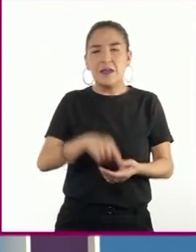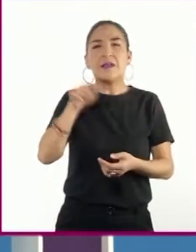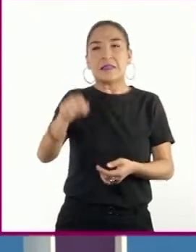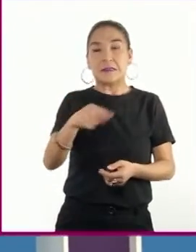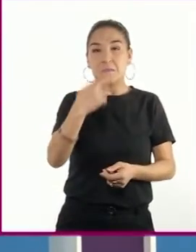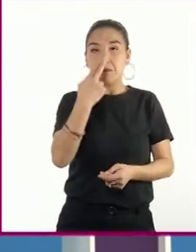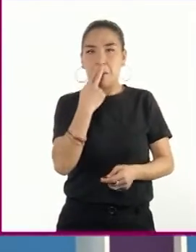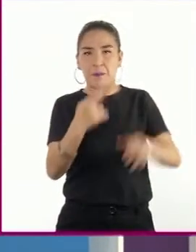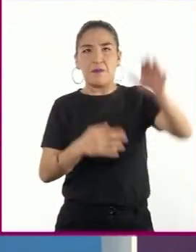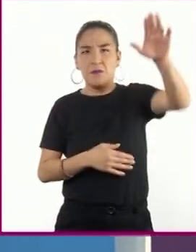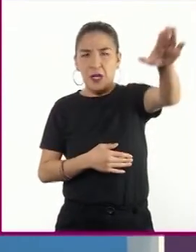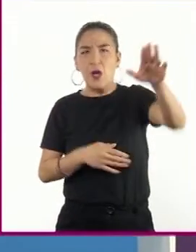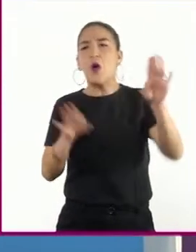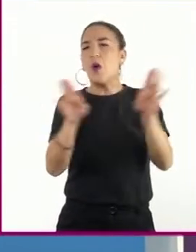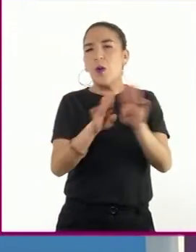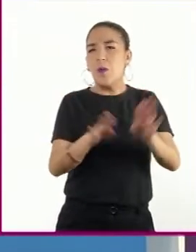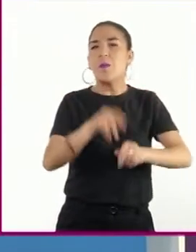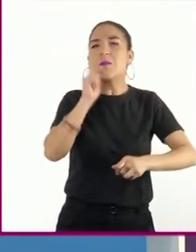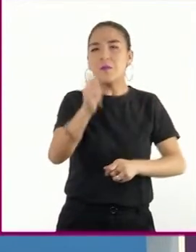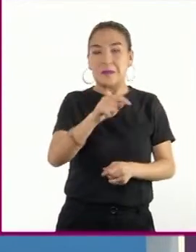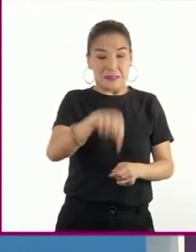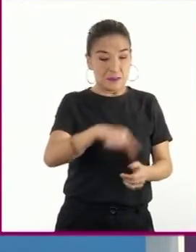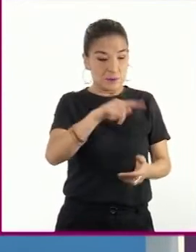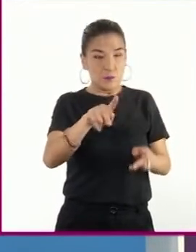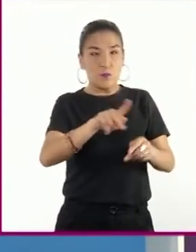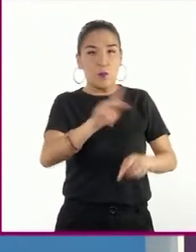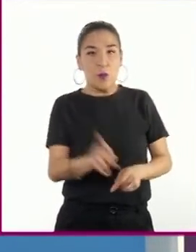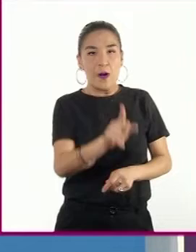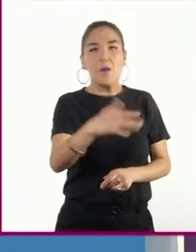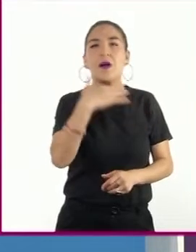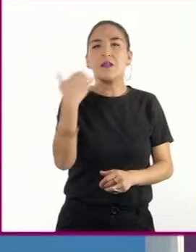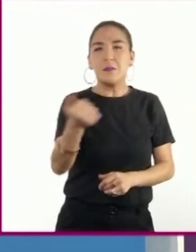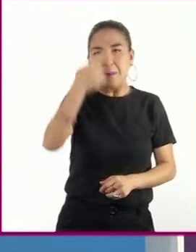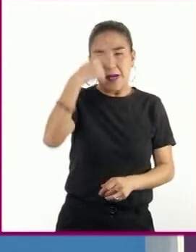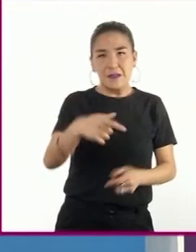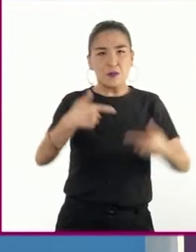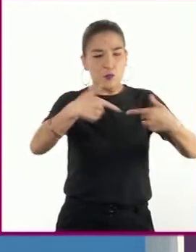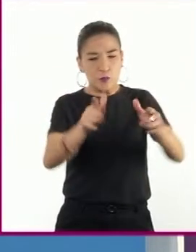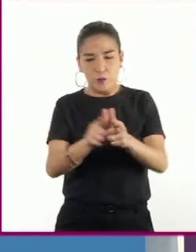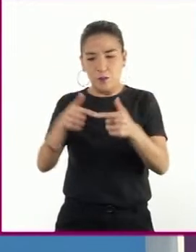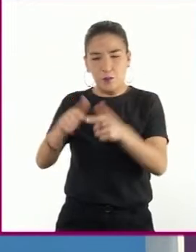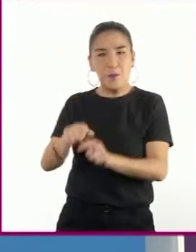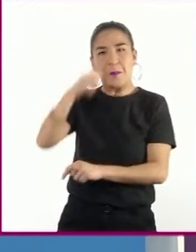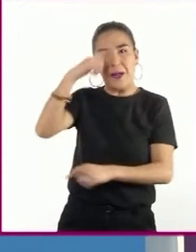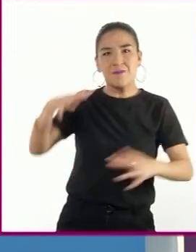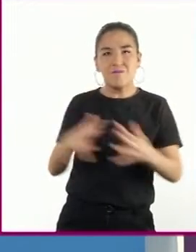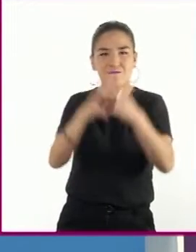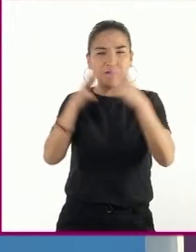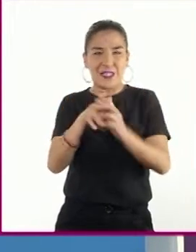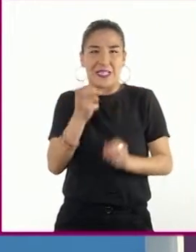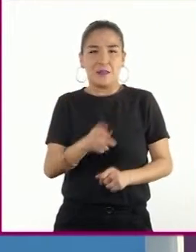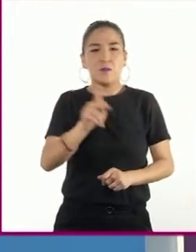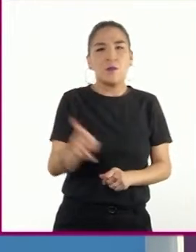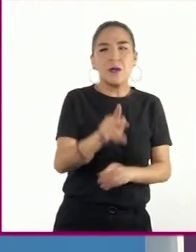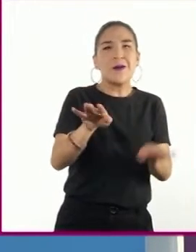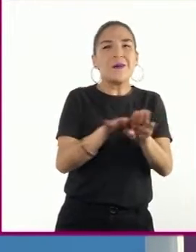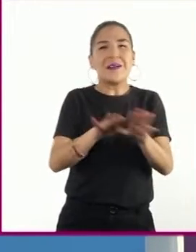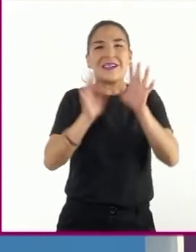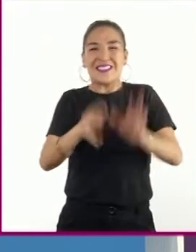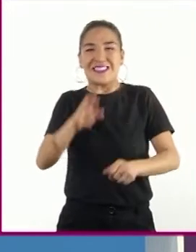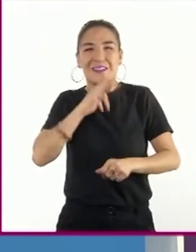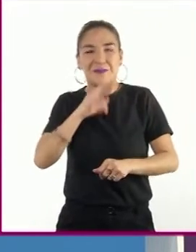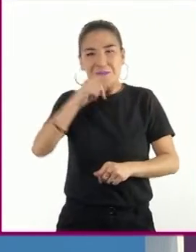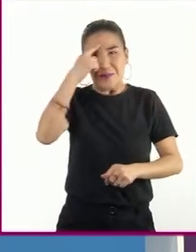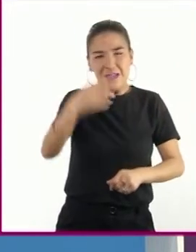Hitler convocara al pueblo alemán para conformar batallones del pueblo, como una desesperada respuesta